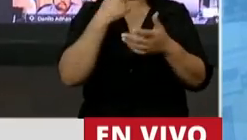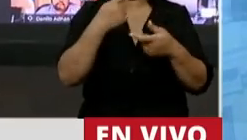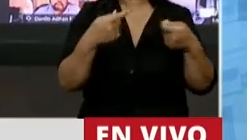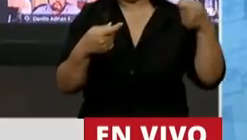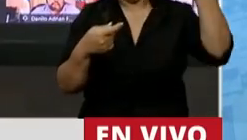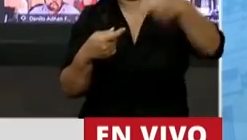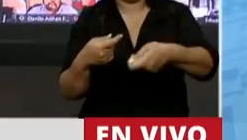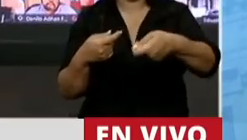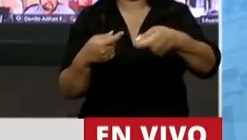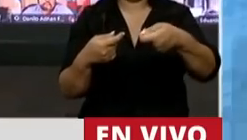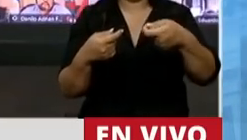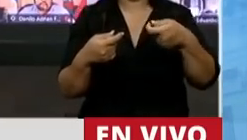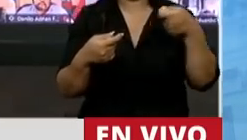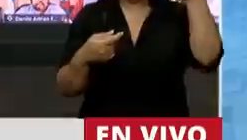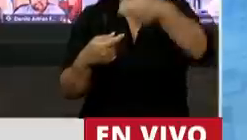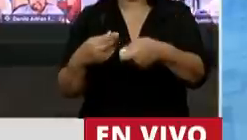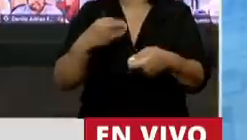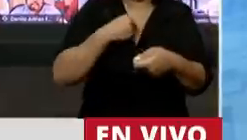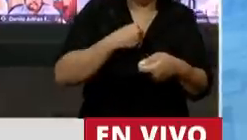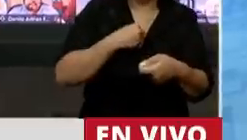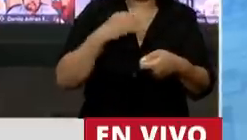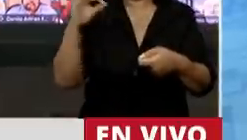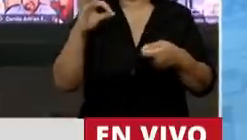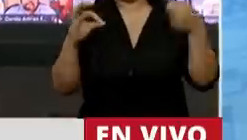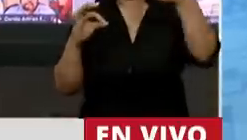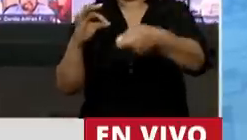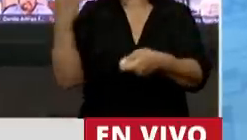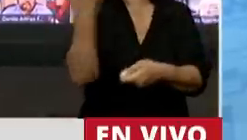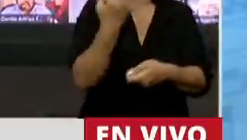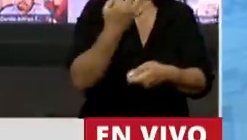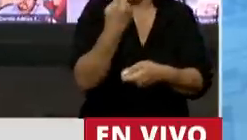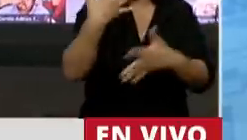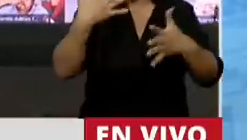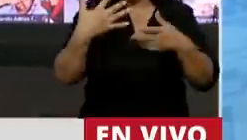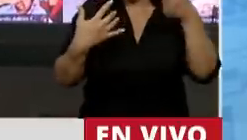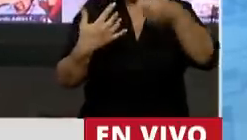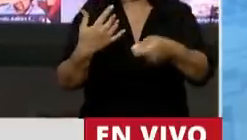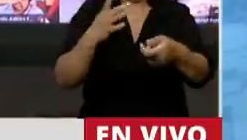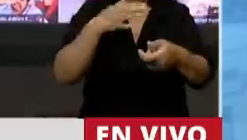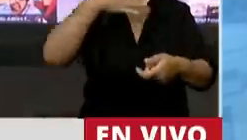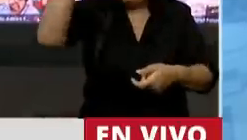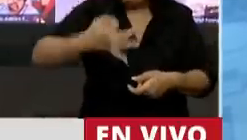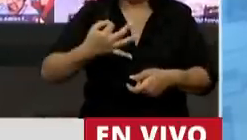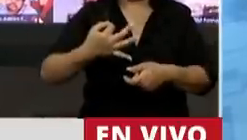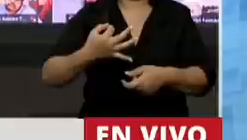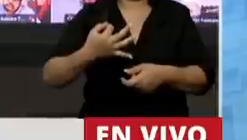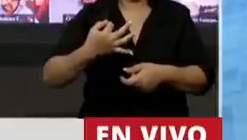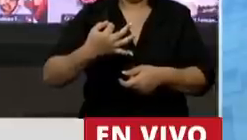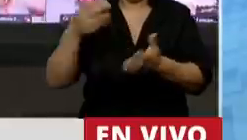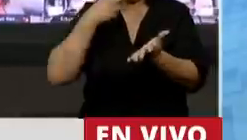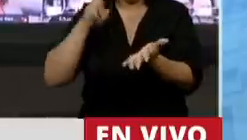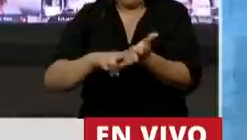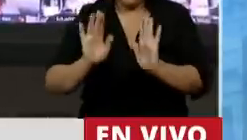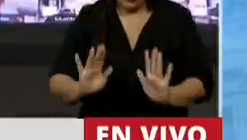voluntario o el aporte extraordinario en un impuesto. Y después